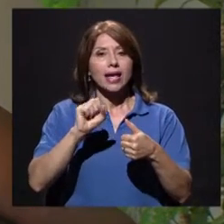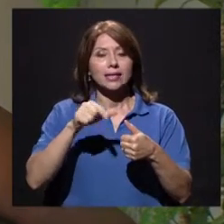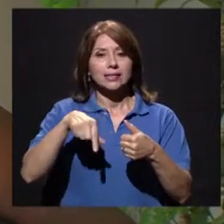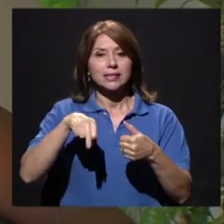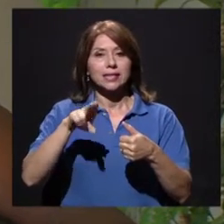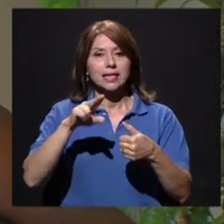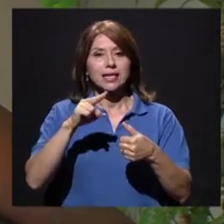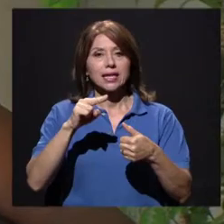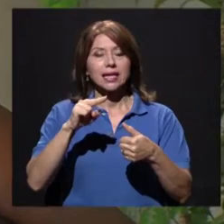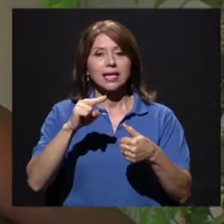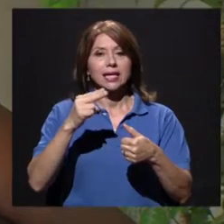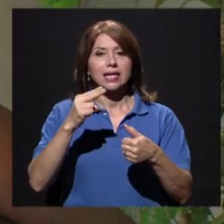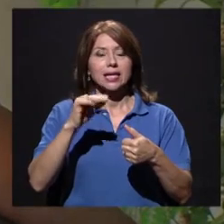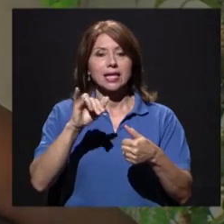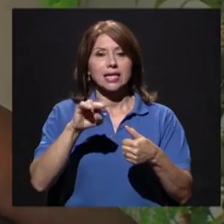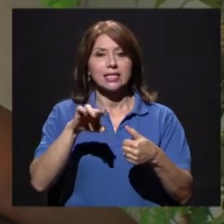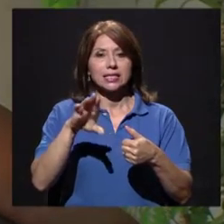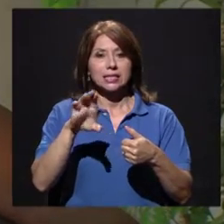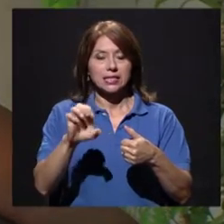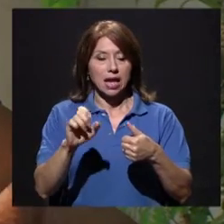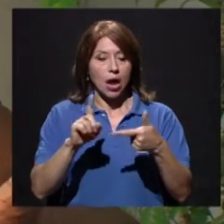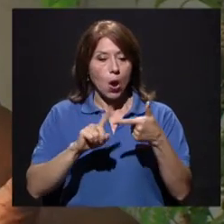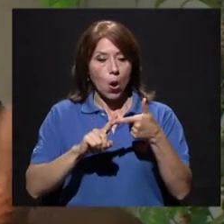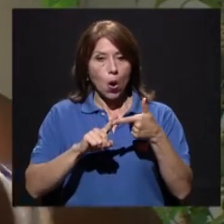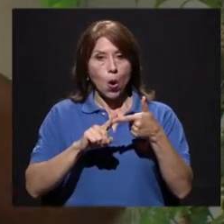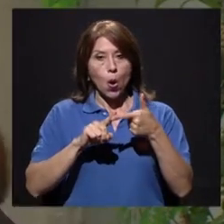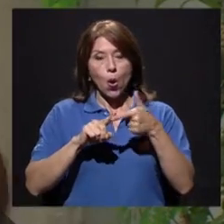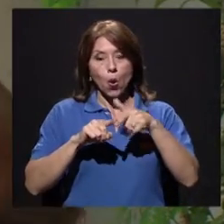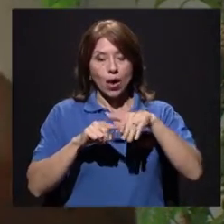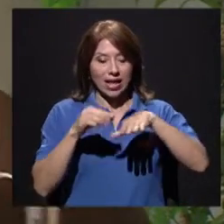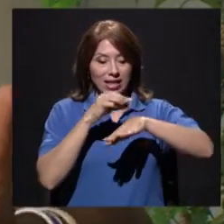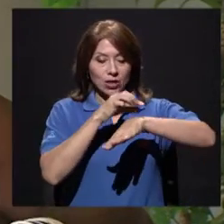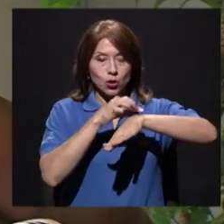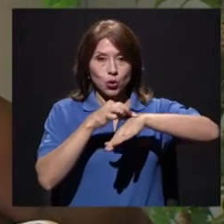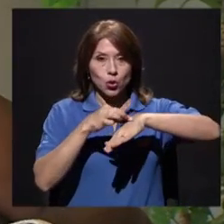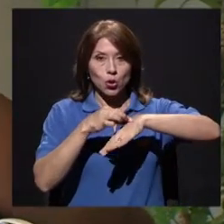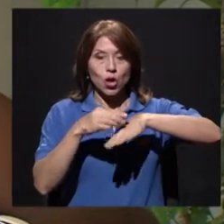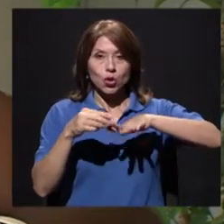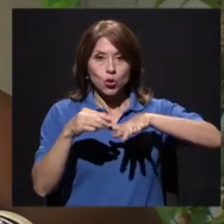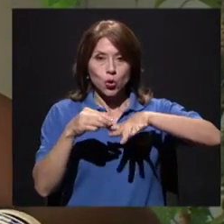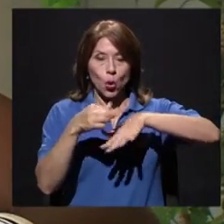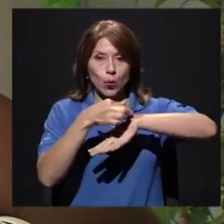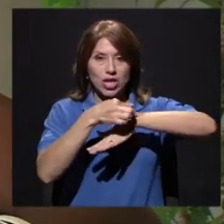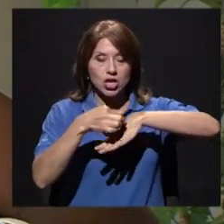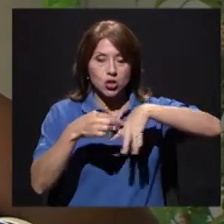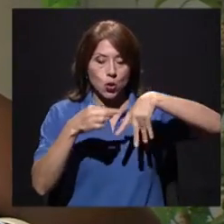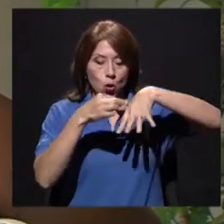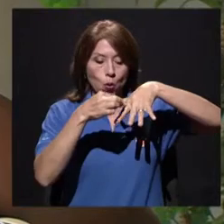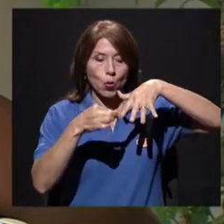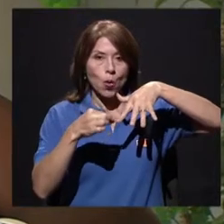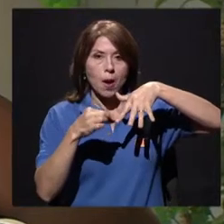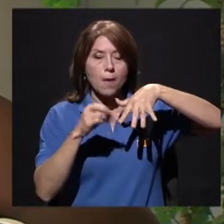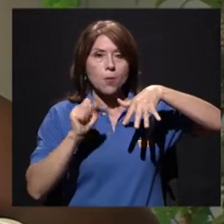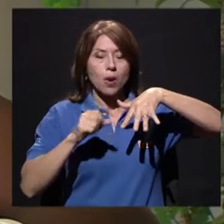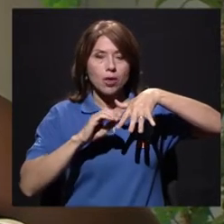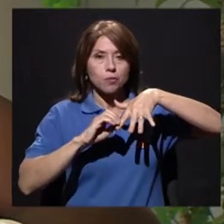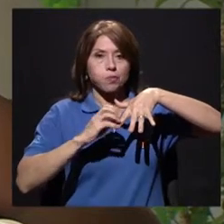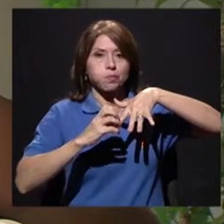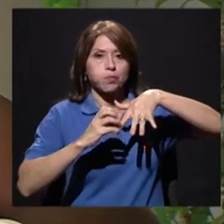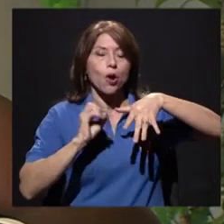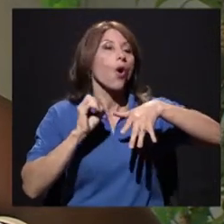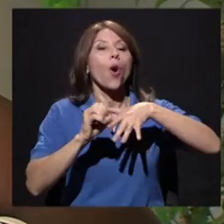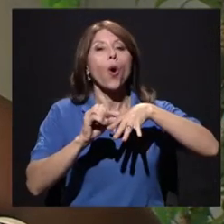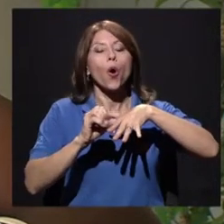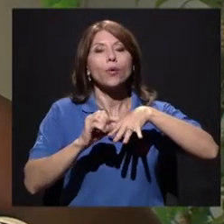un tobillo, me puedo lastimar los dedos. Pero en todos los campos siempre va a estar